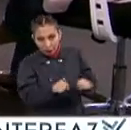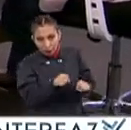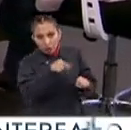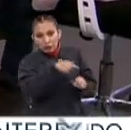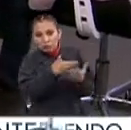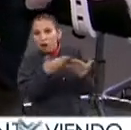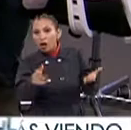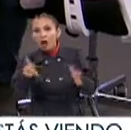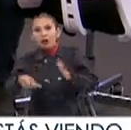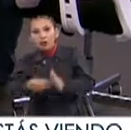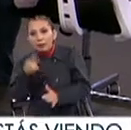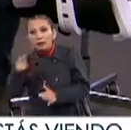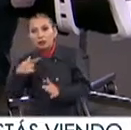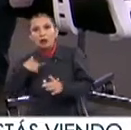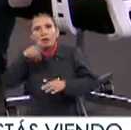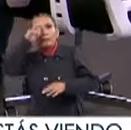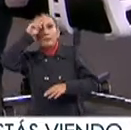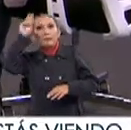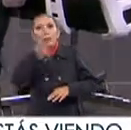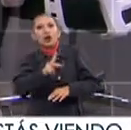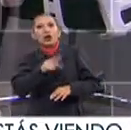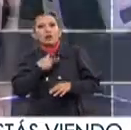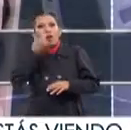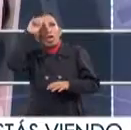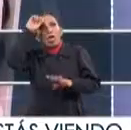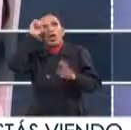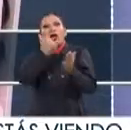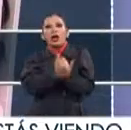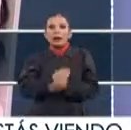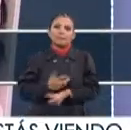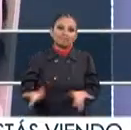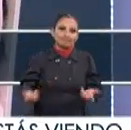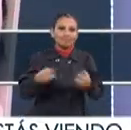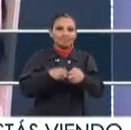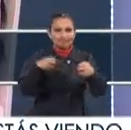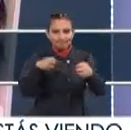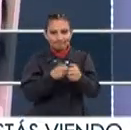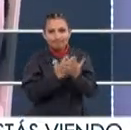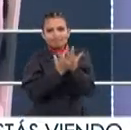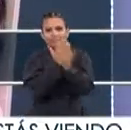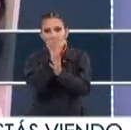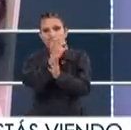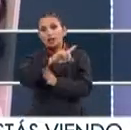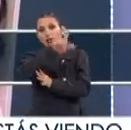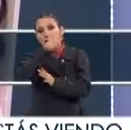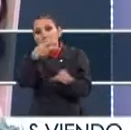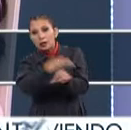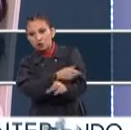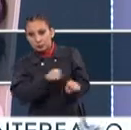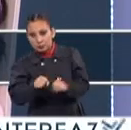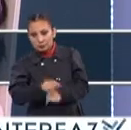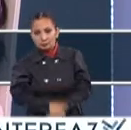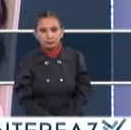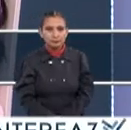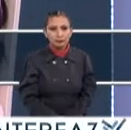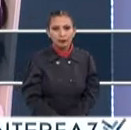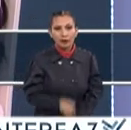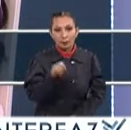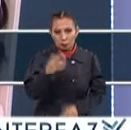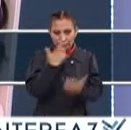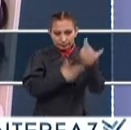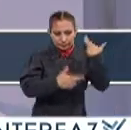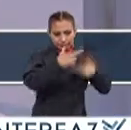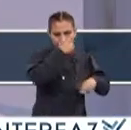generaron mayor esta sensibilidad A padecer los síntomas de estrés agudo y postraumático En ese mismo sentido,